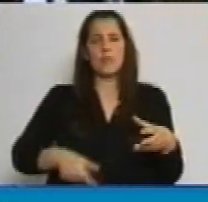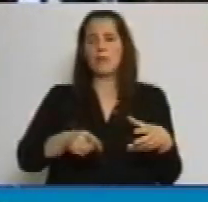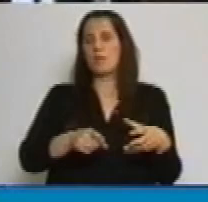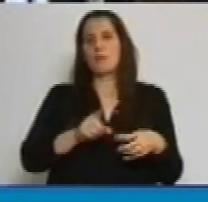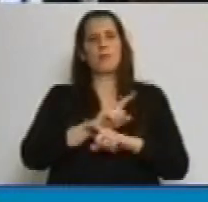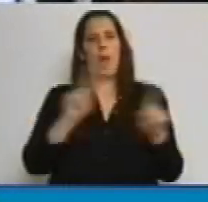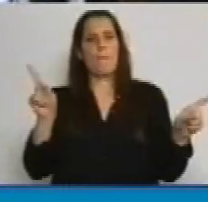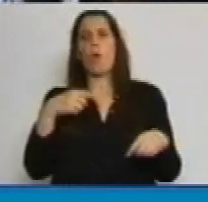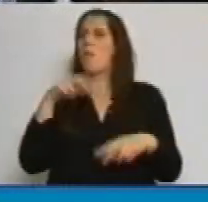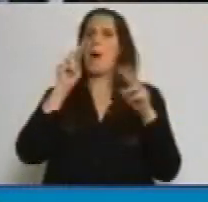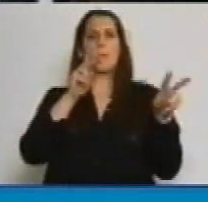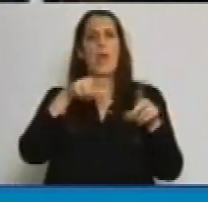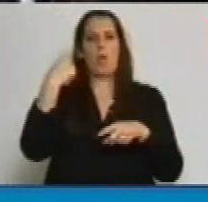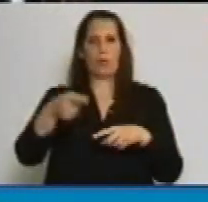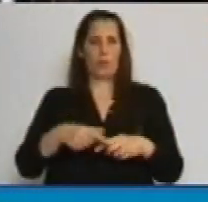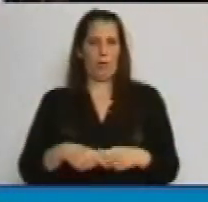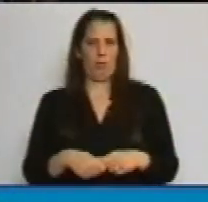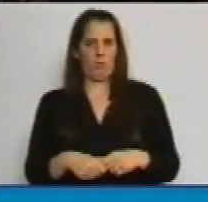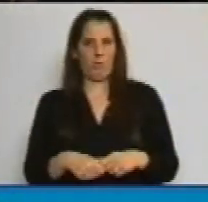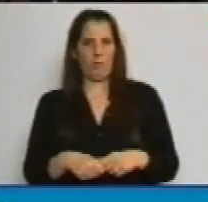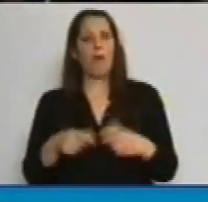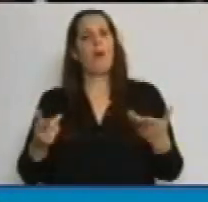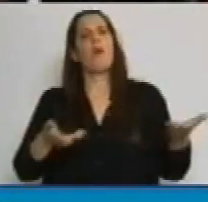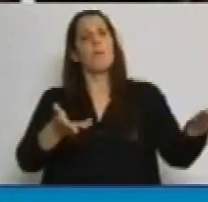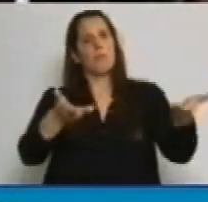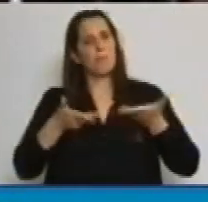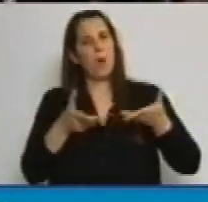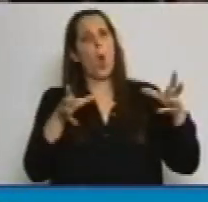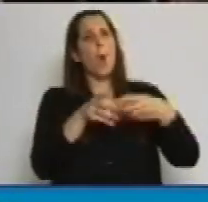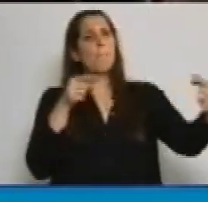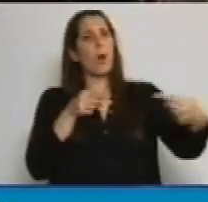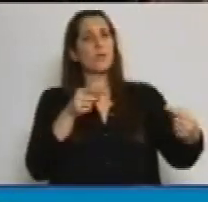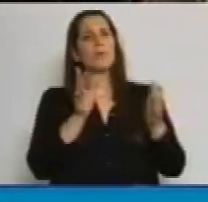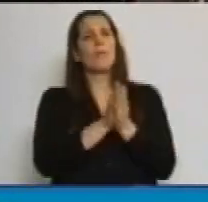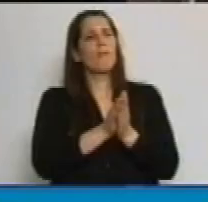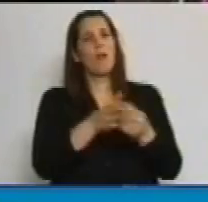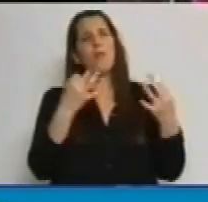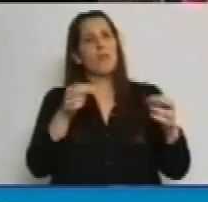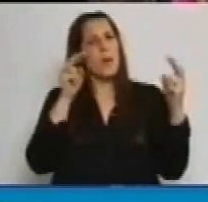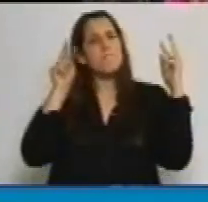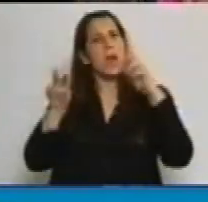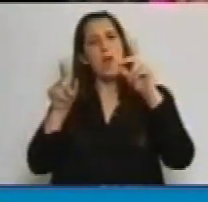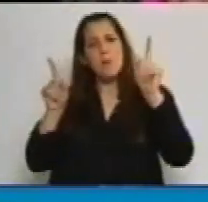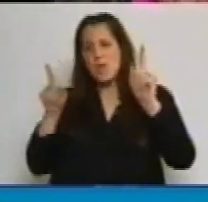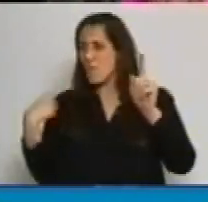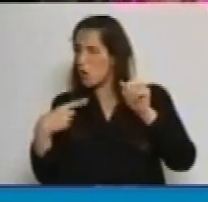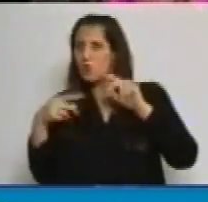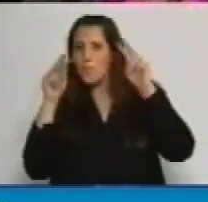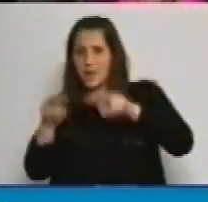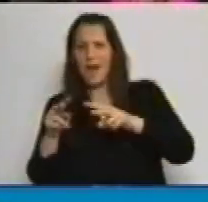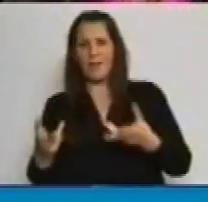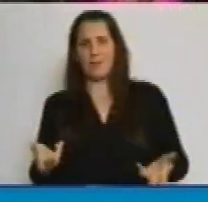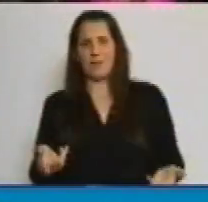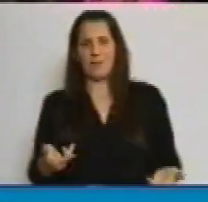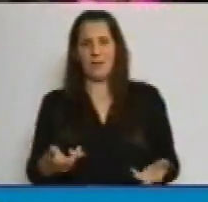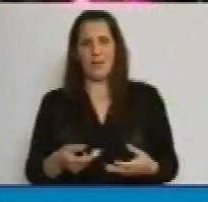tampoco va a mirar por otro lado. Invitamos a la oposición a que mire para el mismo lugar que miramos nosotros.